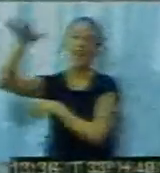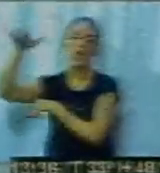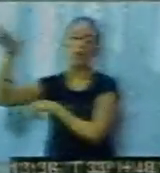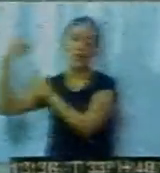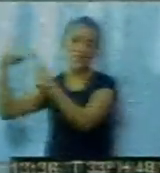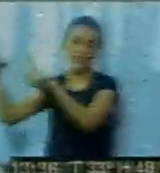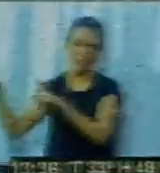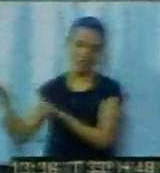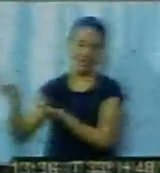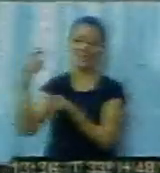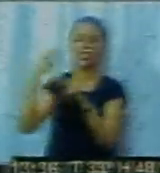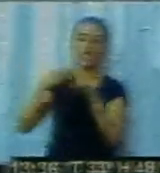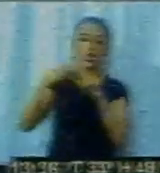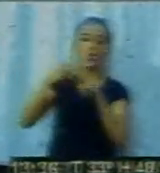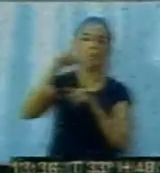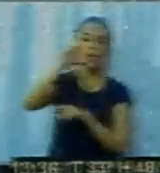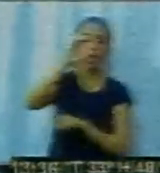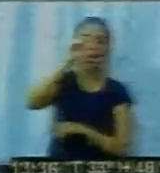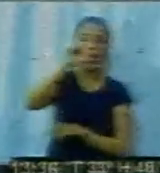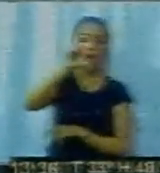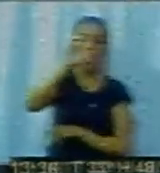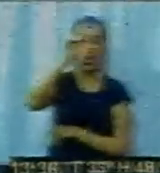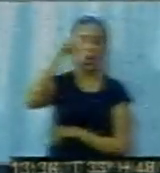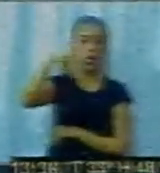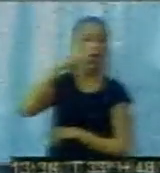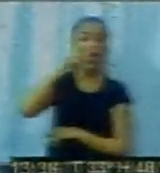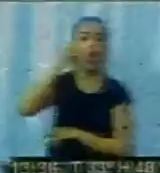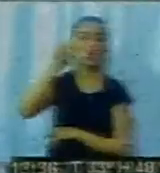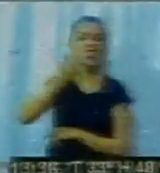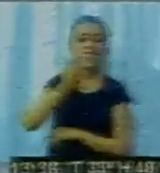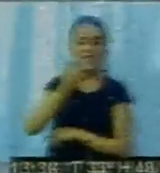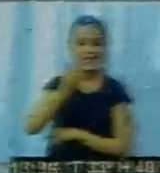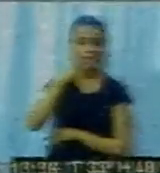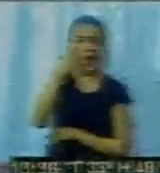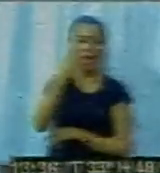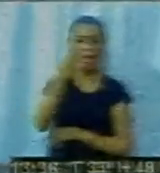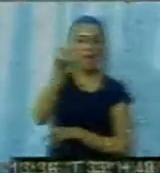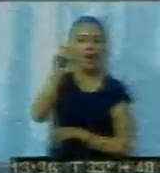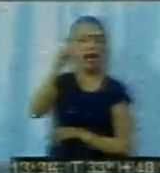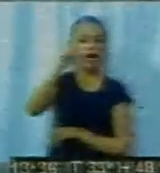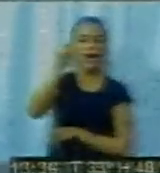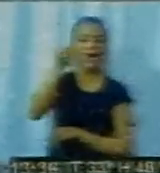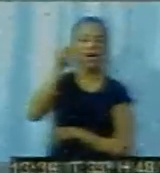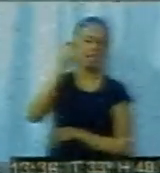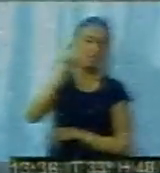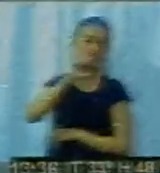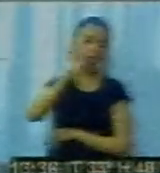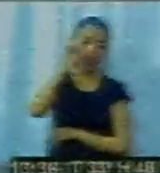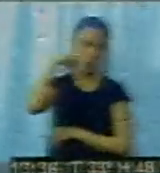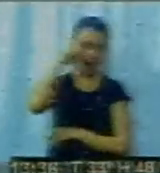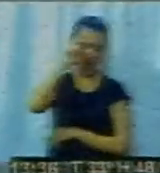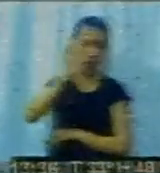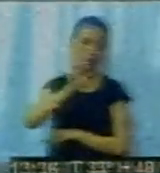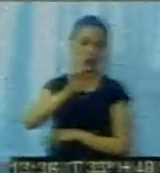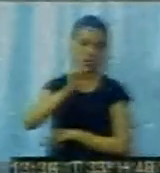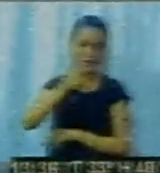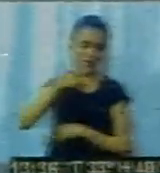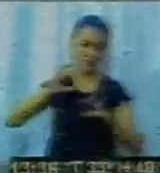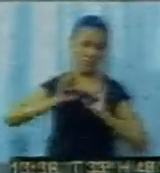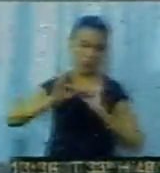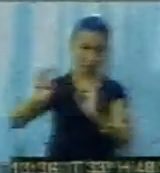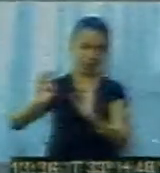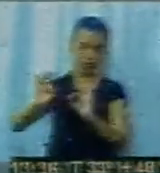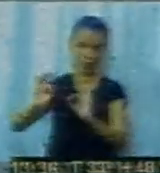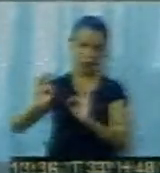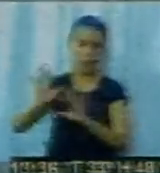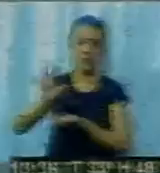se incluyen muchos chicos, así que estamos trabajando para eso. Bien, ¿qué le sumaría a las colonias